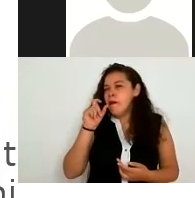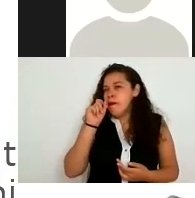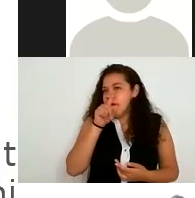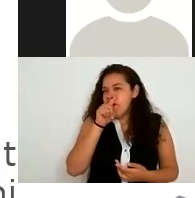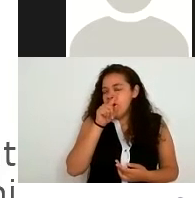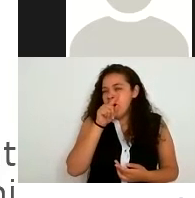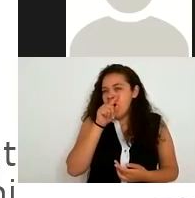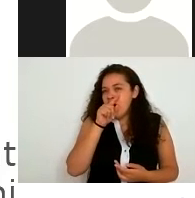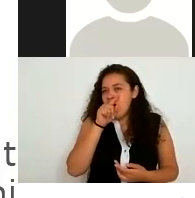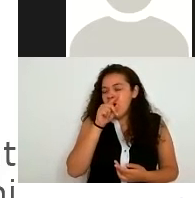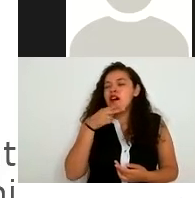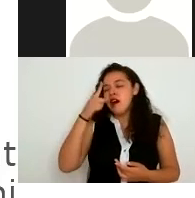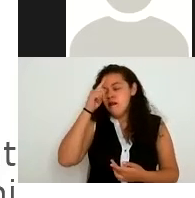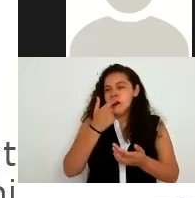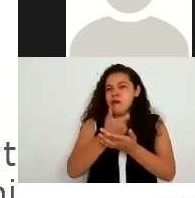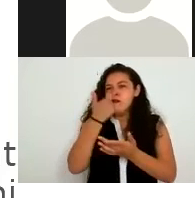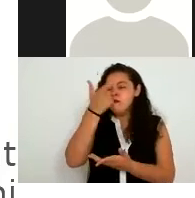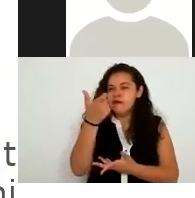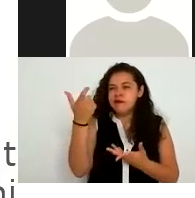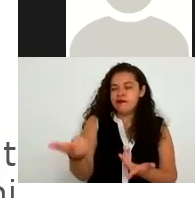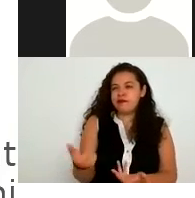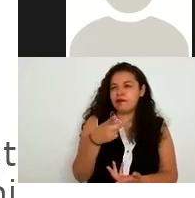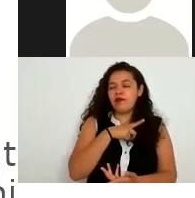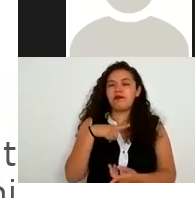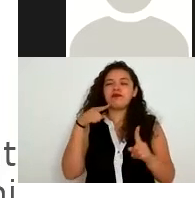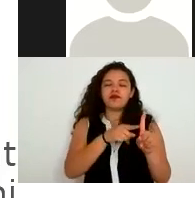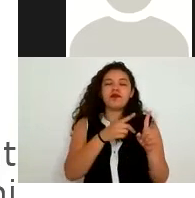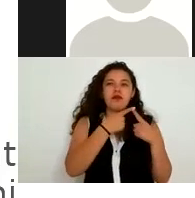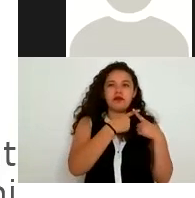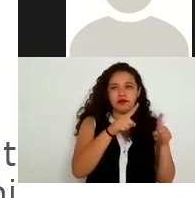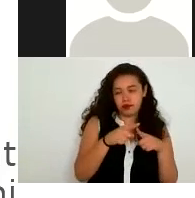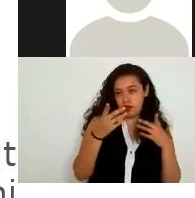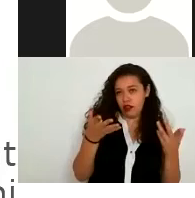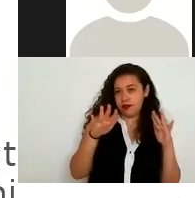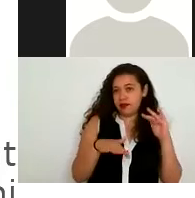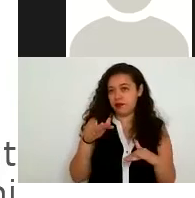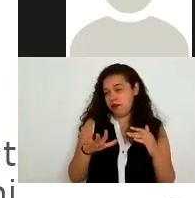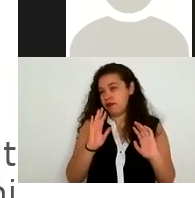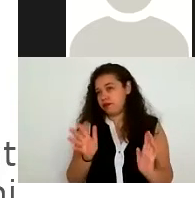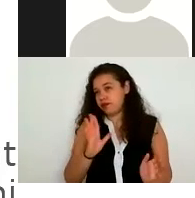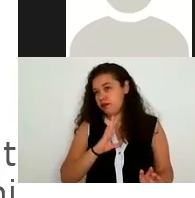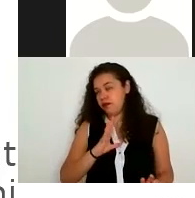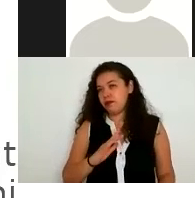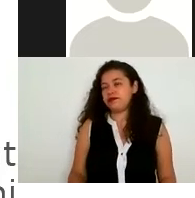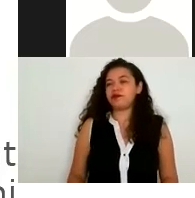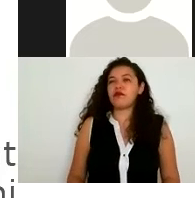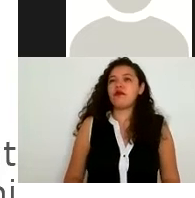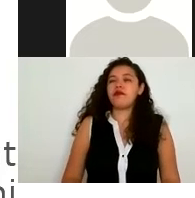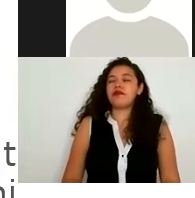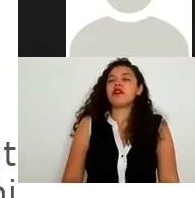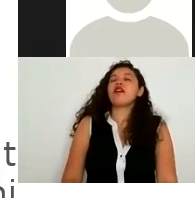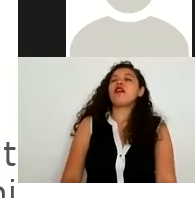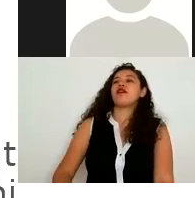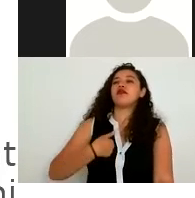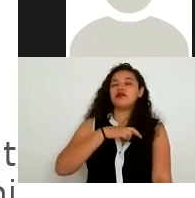pago de la nómina lo utiliza para un fin distinto ¿no? a veces ya tienen recibimos llamadas telefónicas de